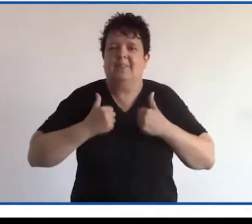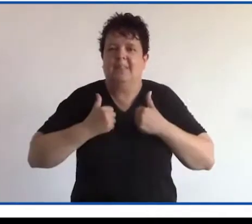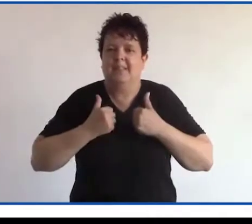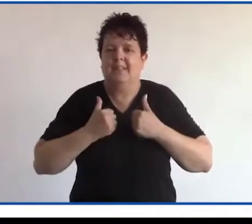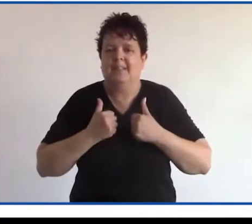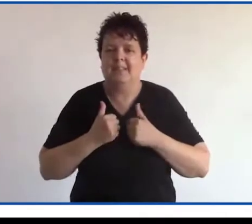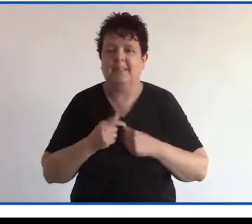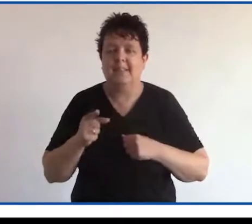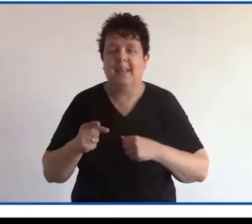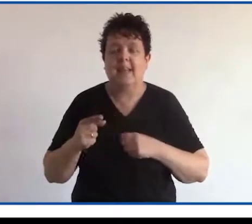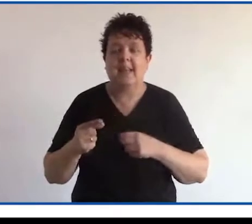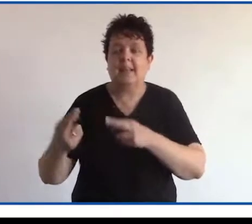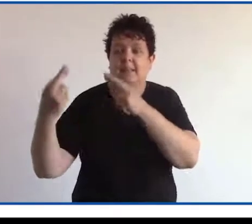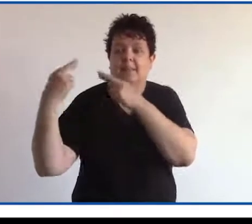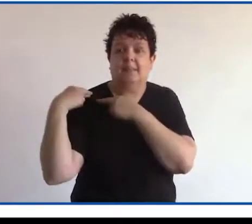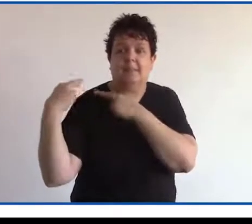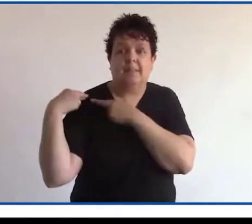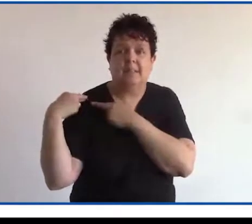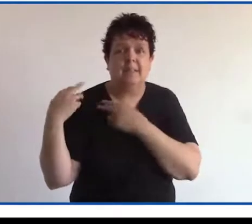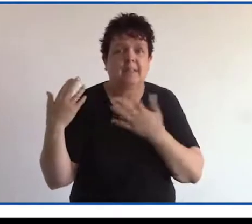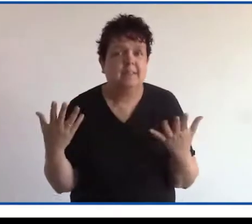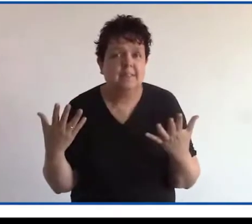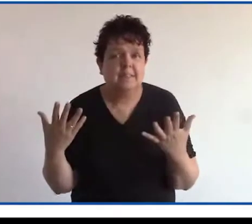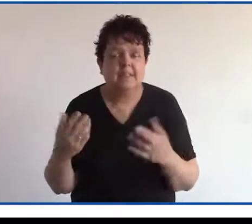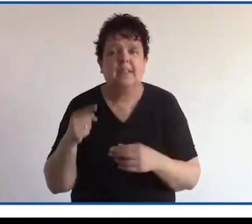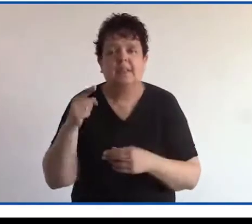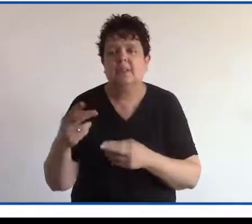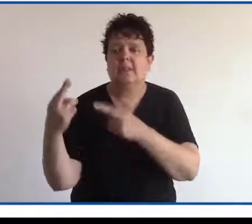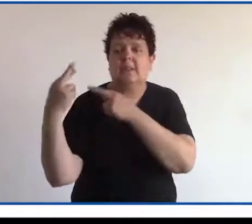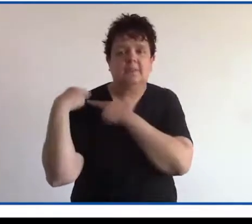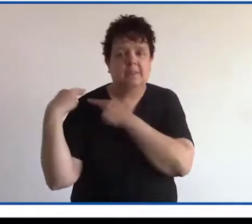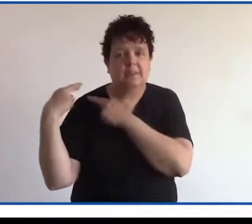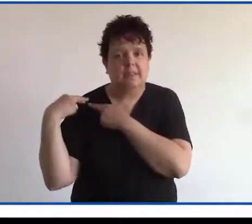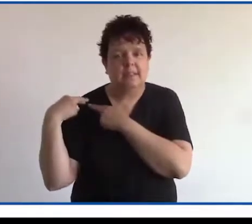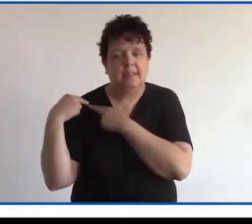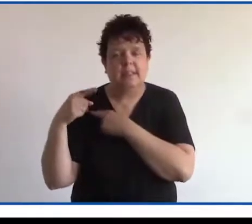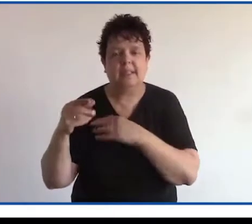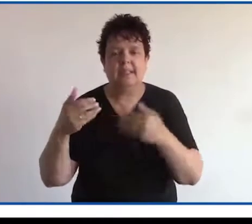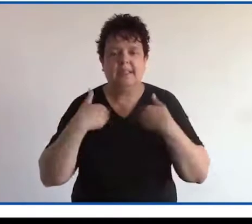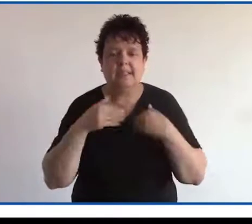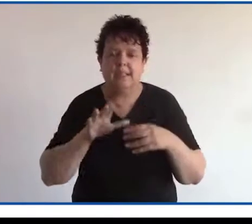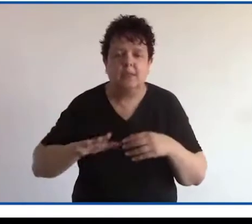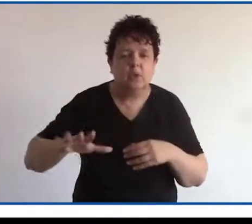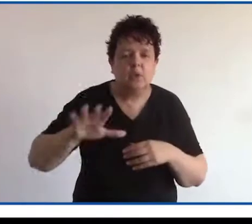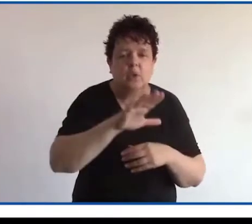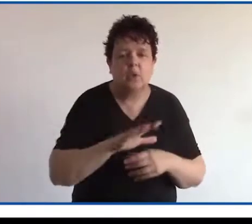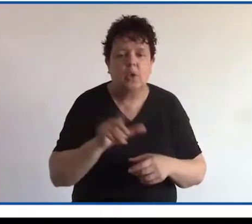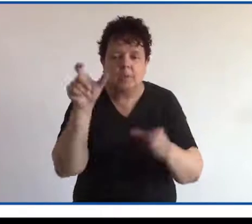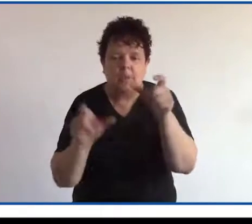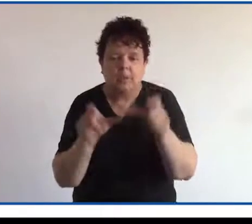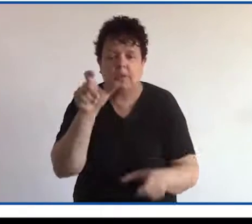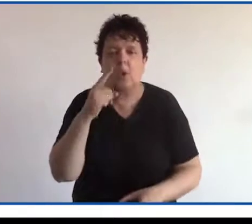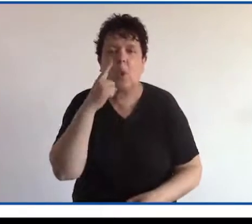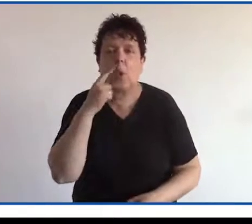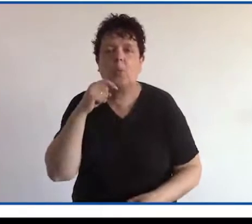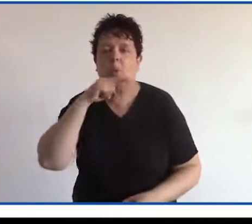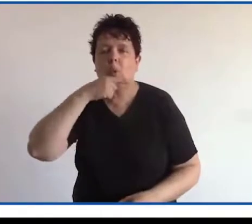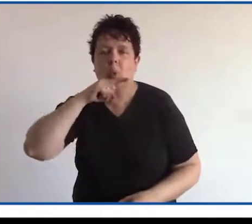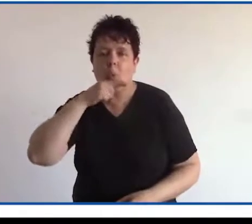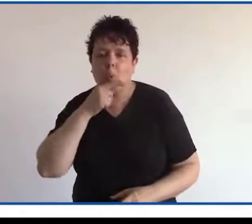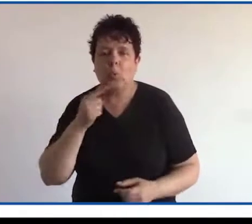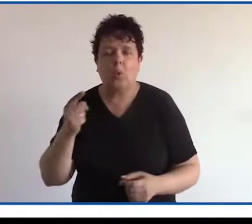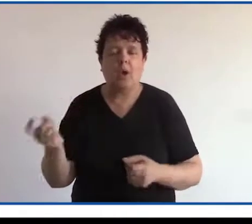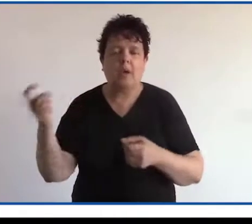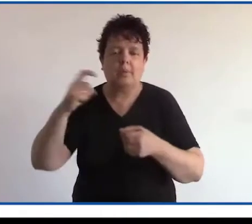5. Deberes, son las responsabilidades que adquiere toda ciudadana y todo